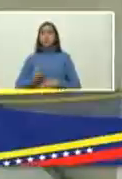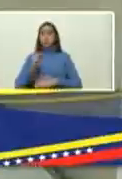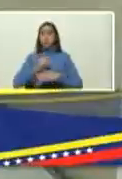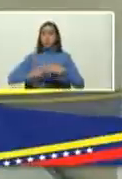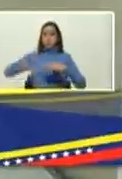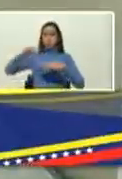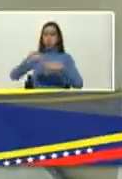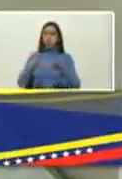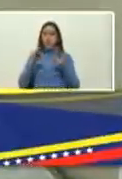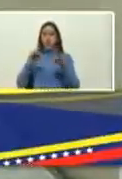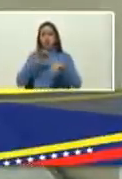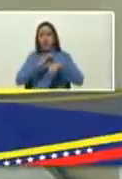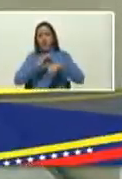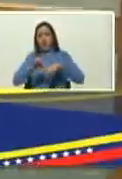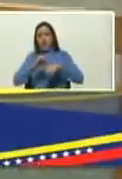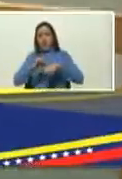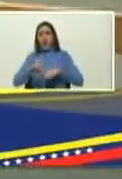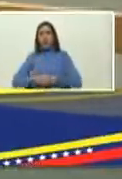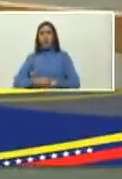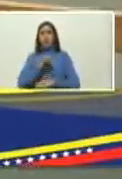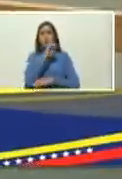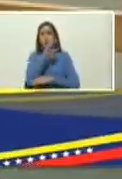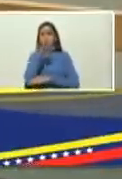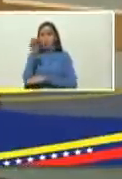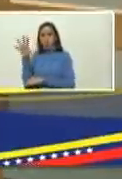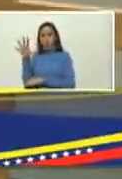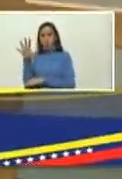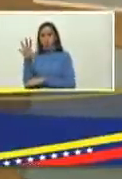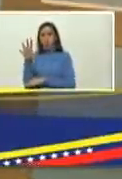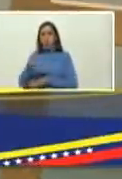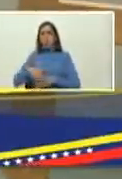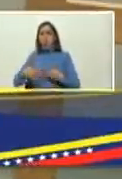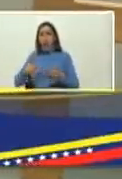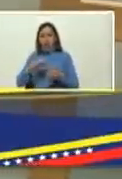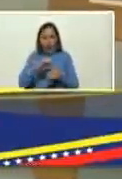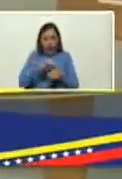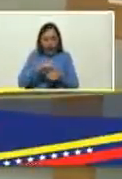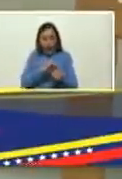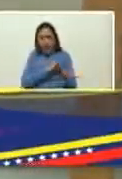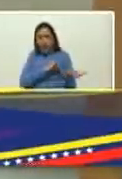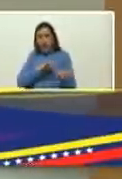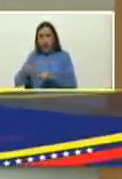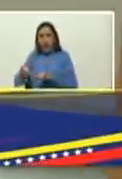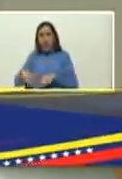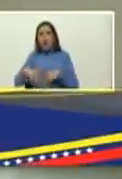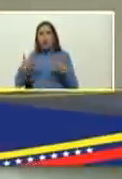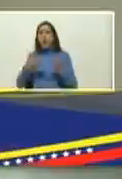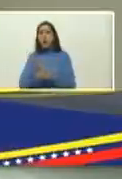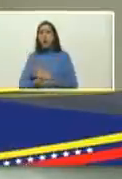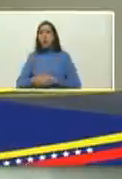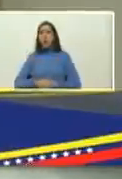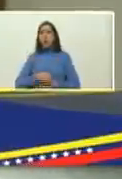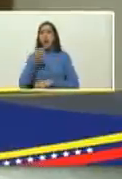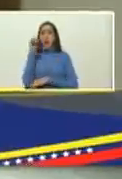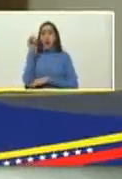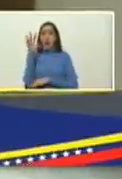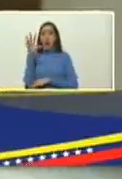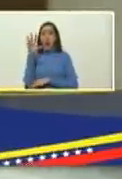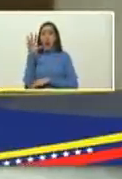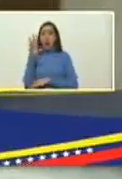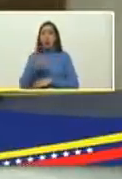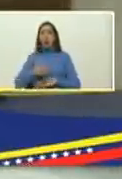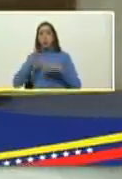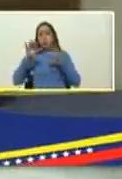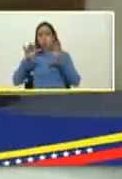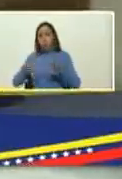para los quirófanos unas luces ultravioletas que cuando la cirugía termina a través de la luz desinfecta